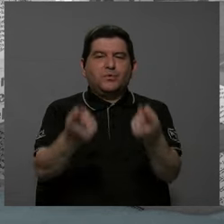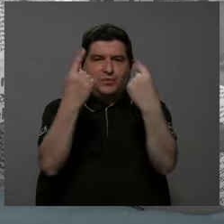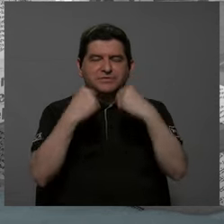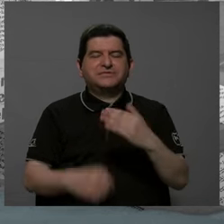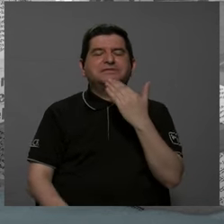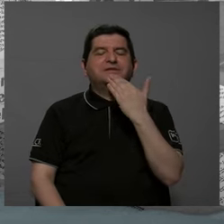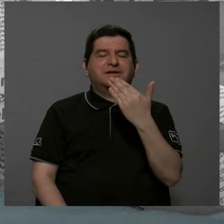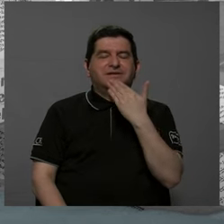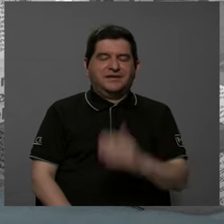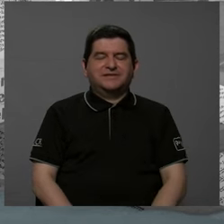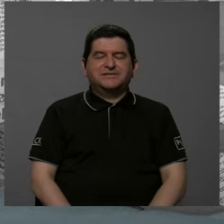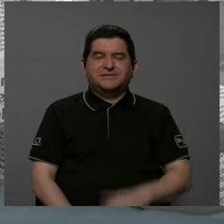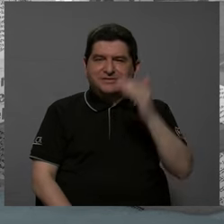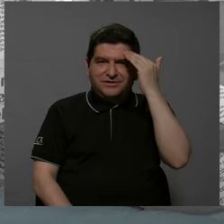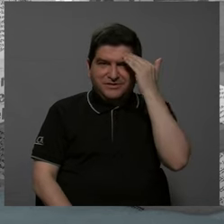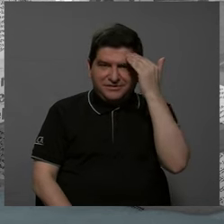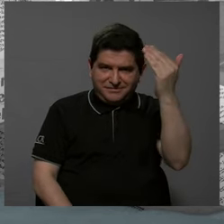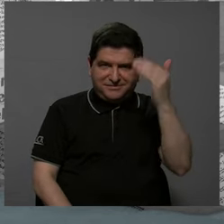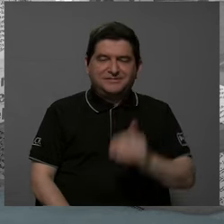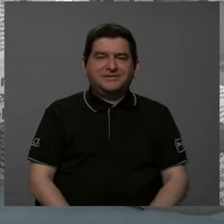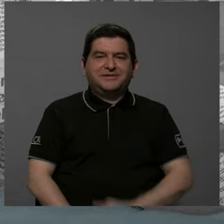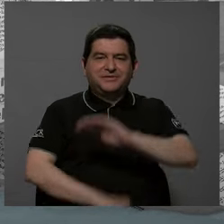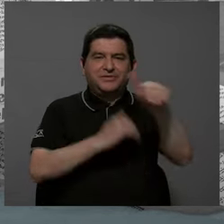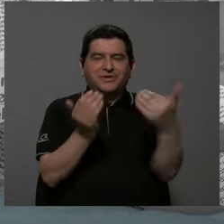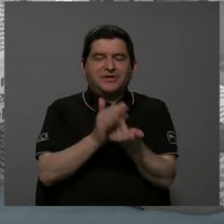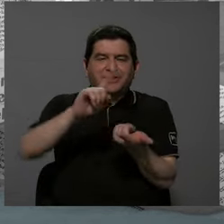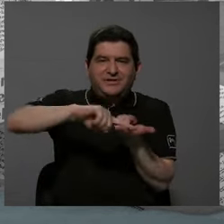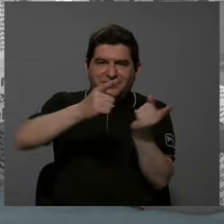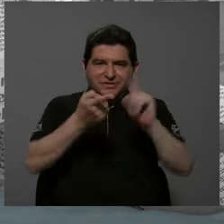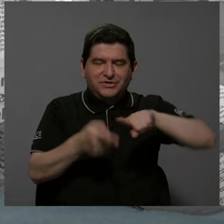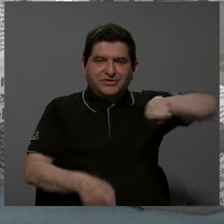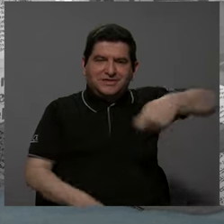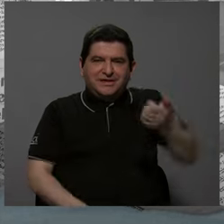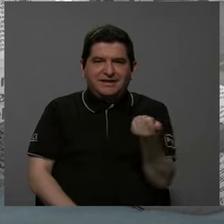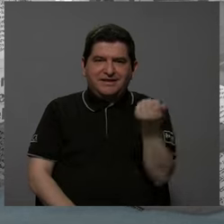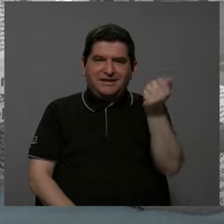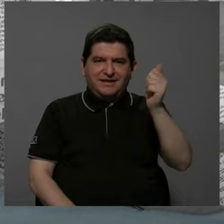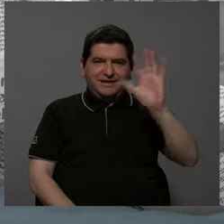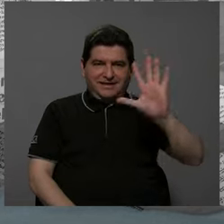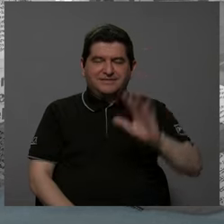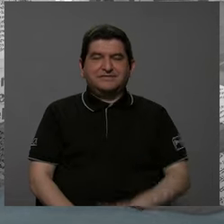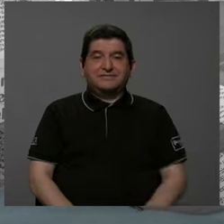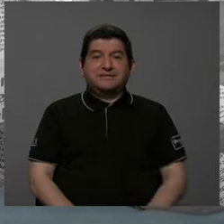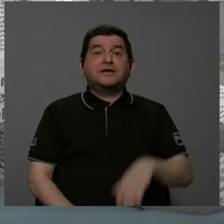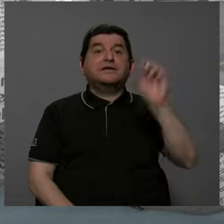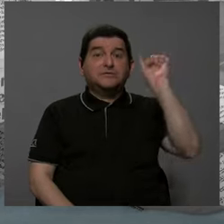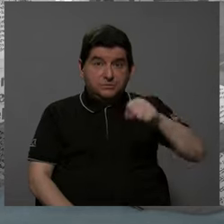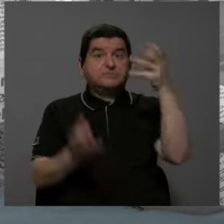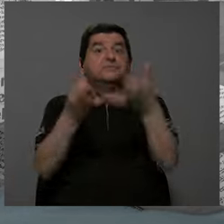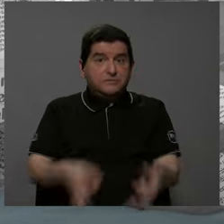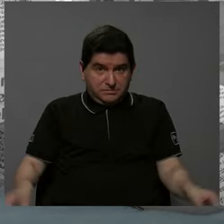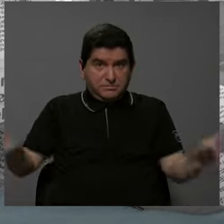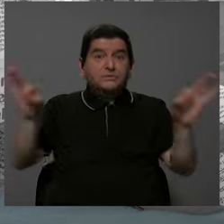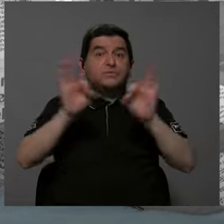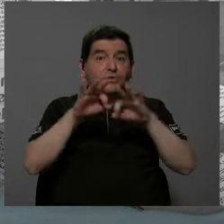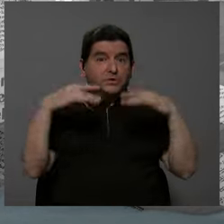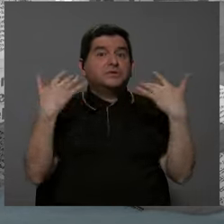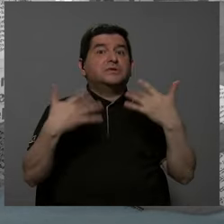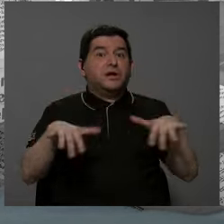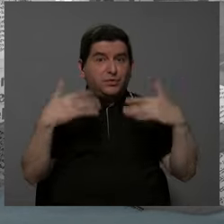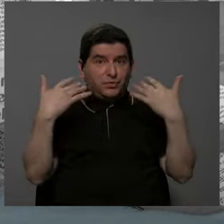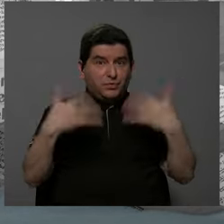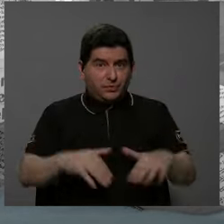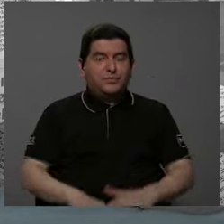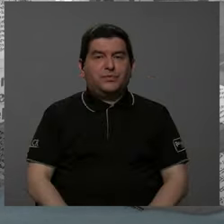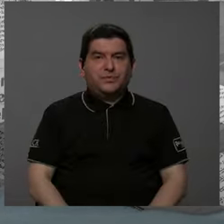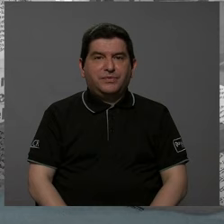gracias Alejandra, un cariñoso saludo a todas las amigas y amigos de Canal 15. Y efectivamente importa, y además importa mucho. Importa